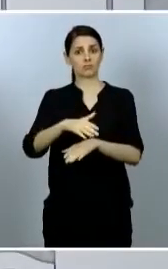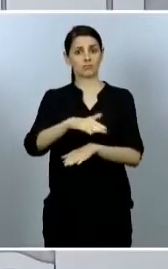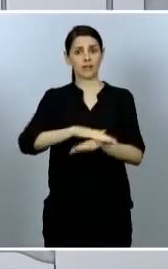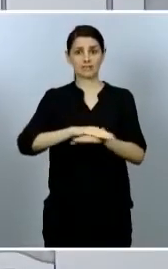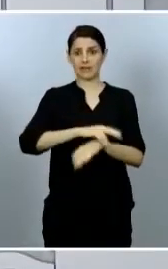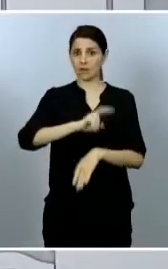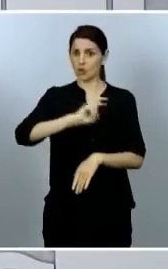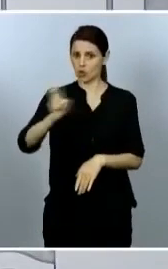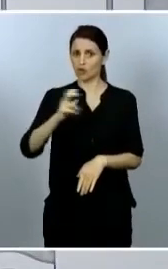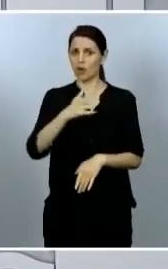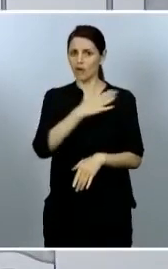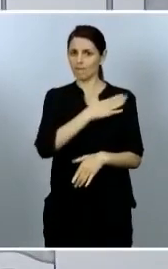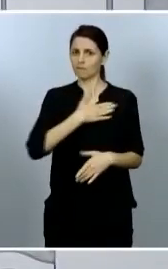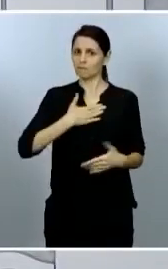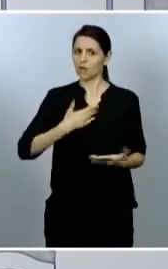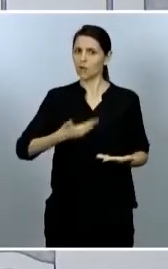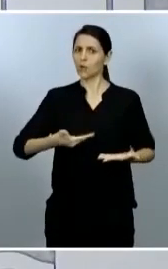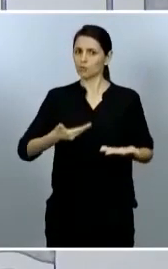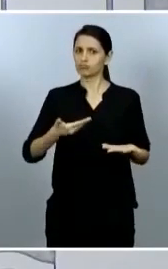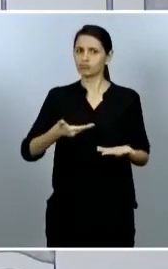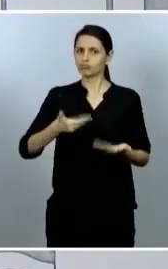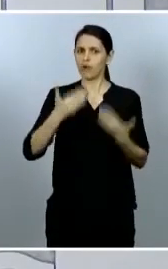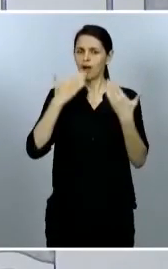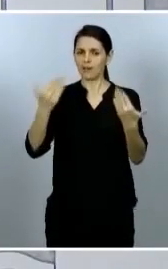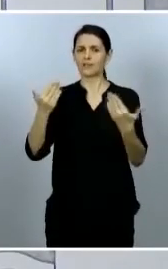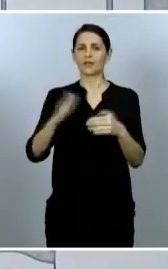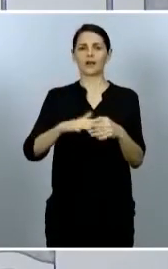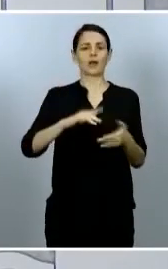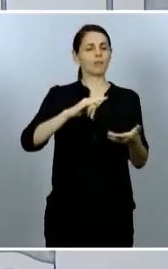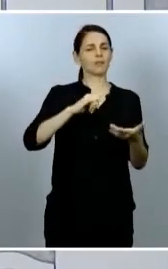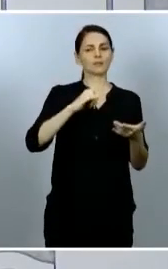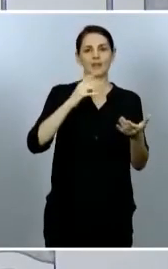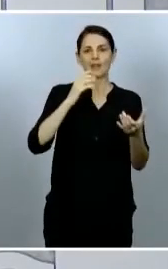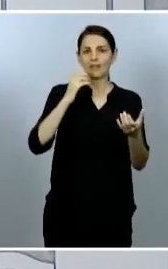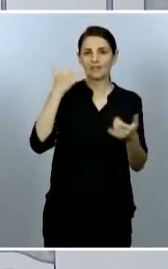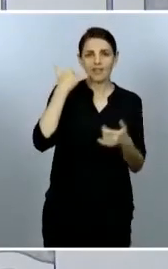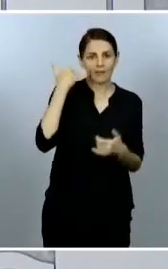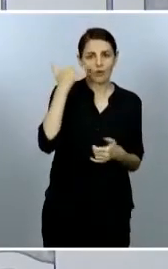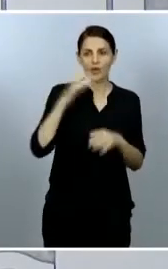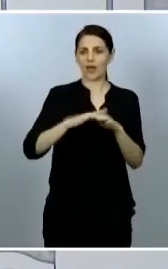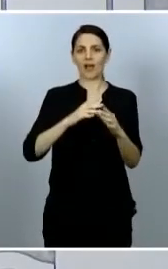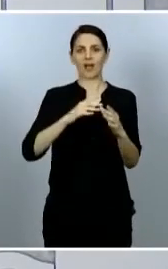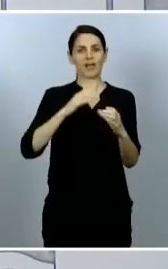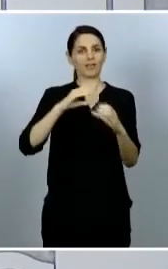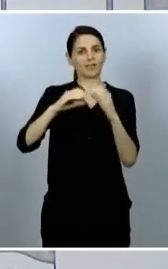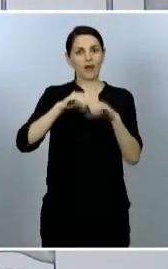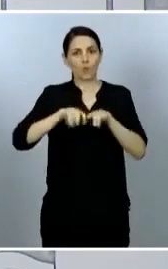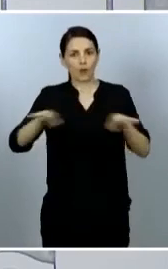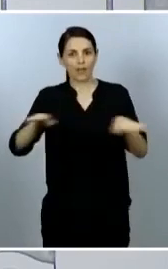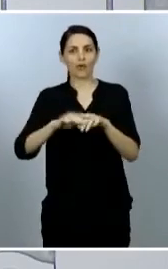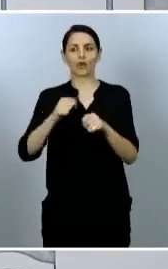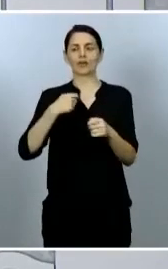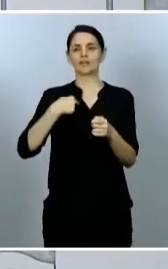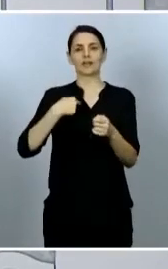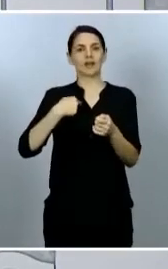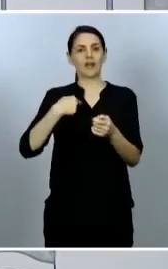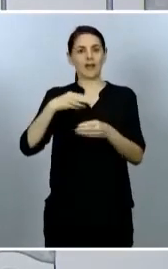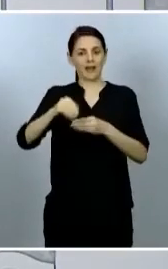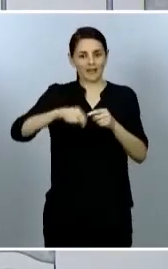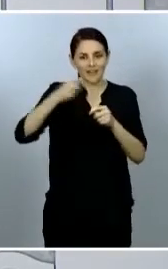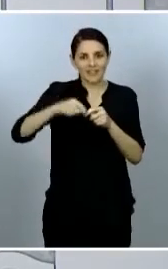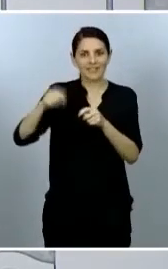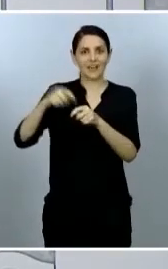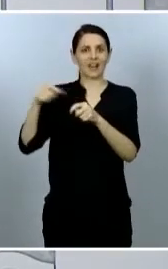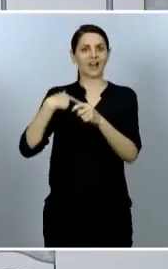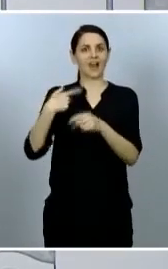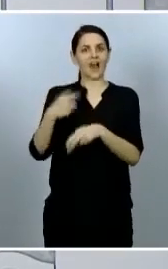energía, telecomunicaciones, logística, industria manufacturera, farmacéutica, agricultura o pesca. Ellos y